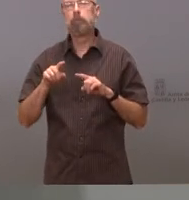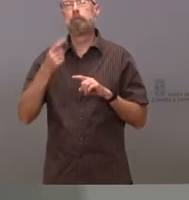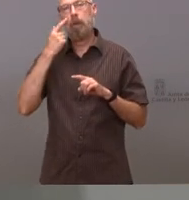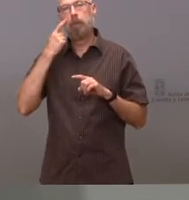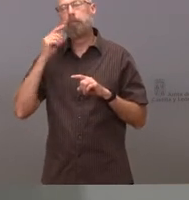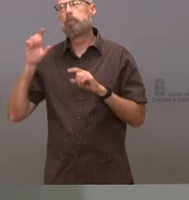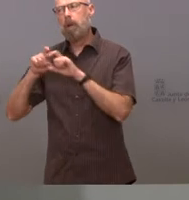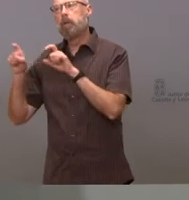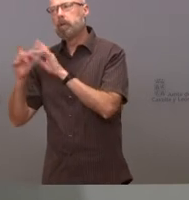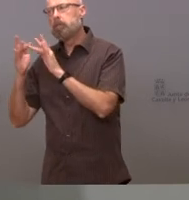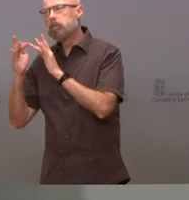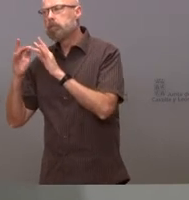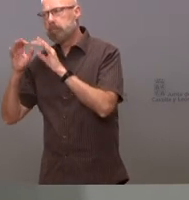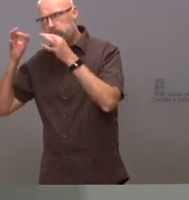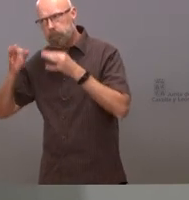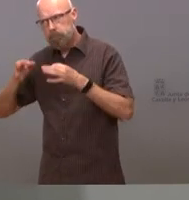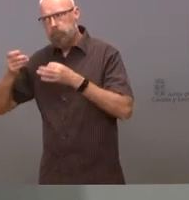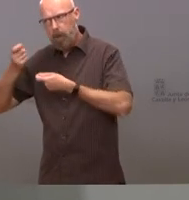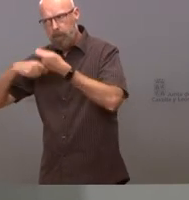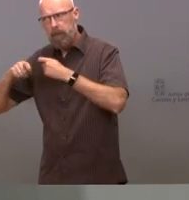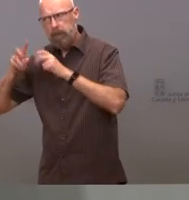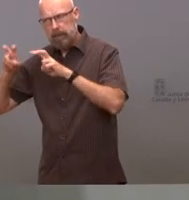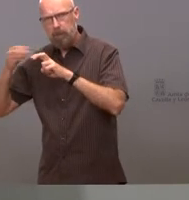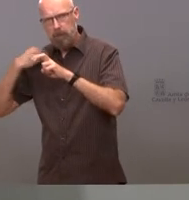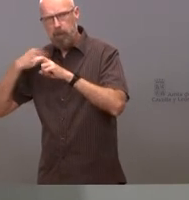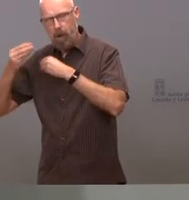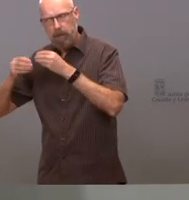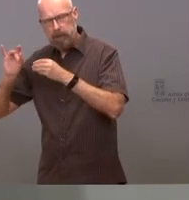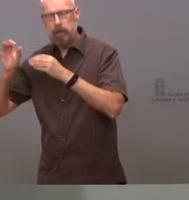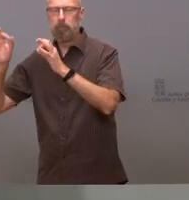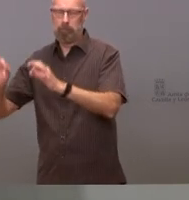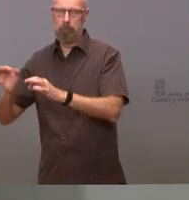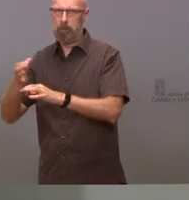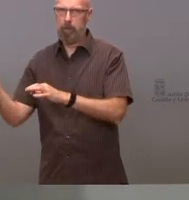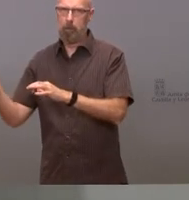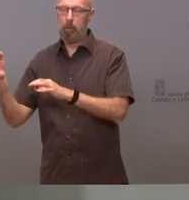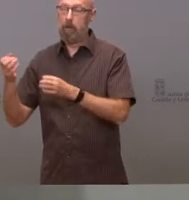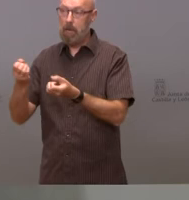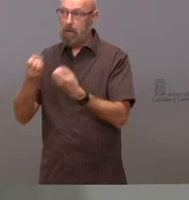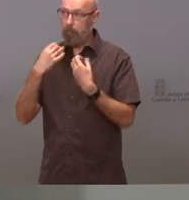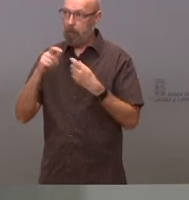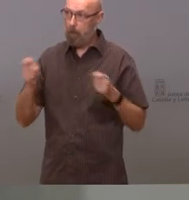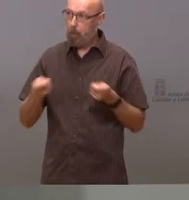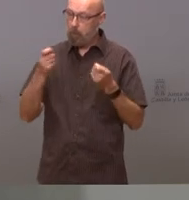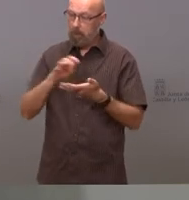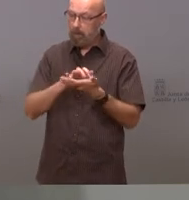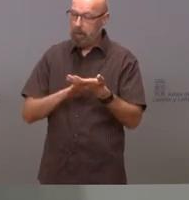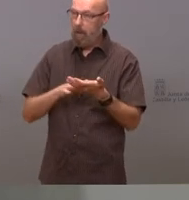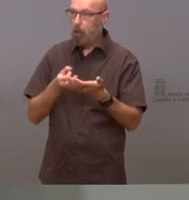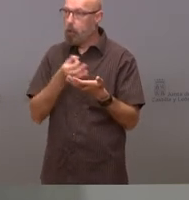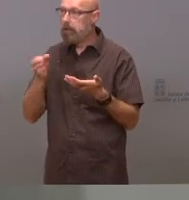nos corrobora que existía este proceso que parte de la información que se publica ahí es correcta la que ellos pueden